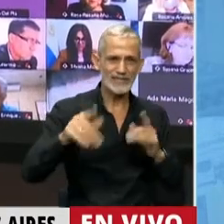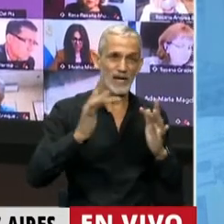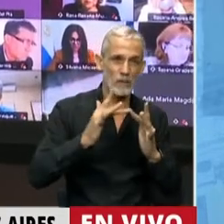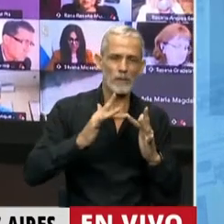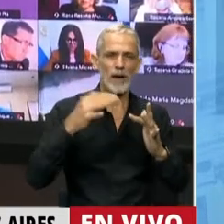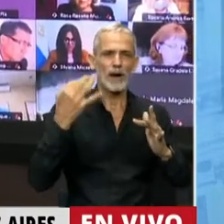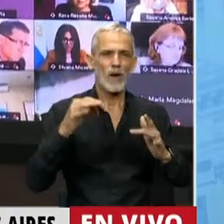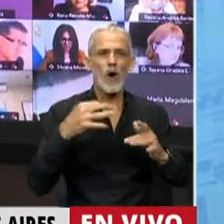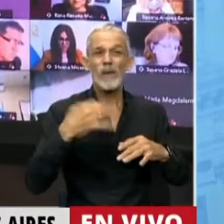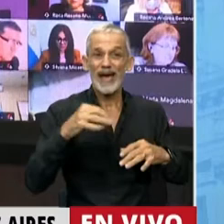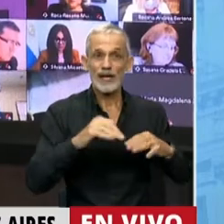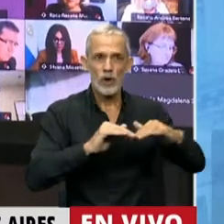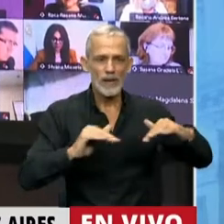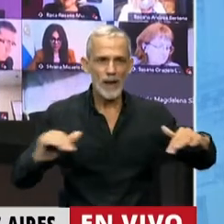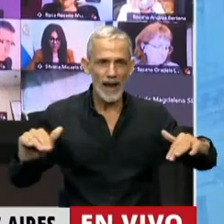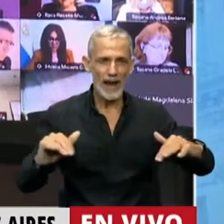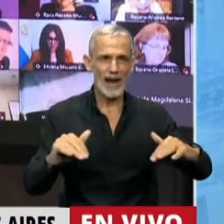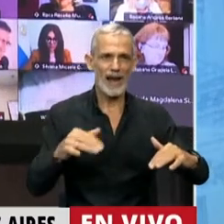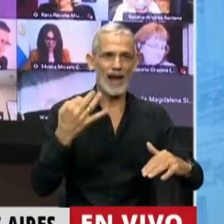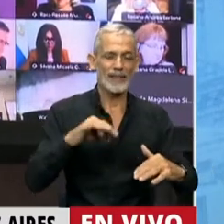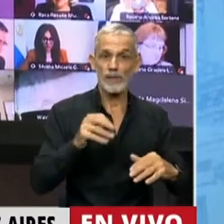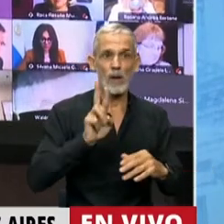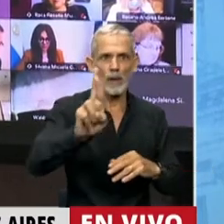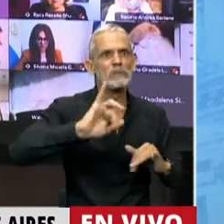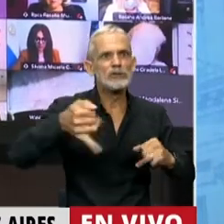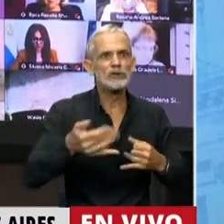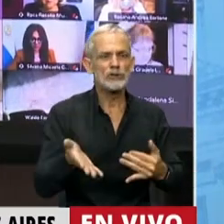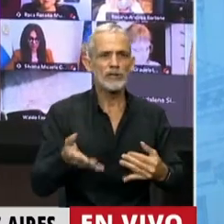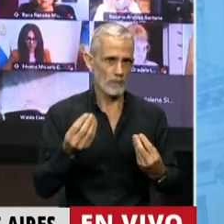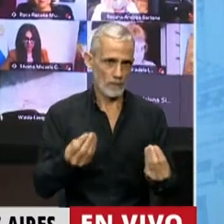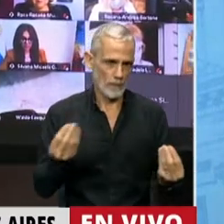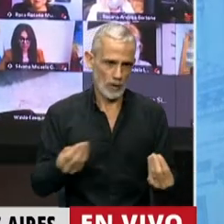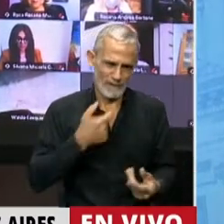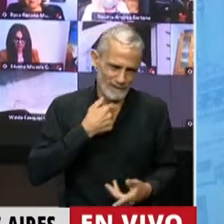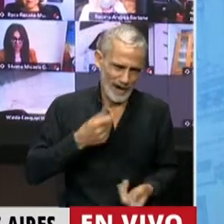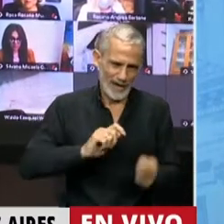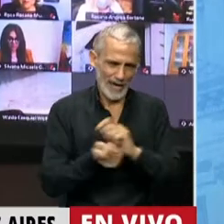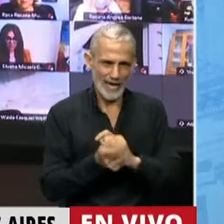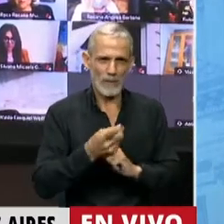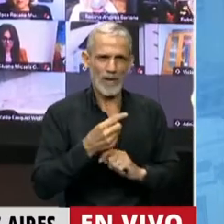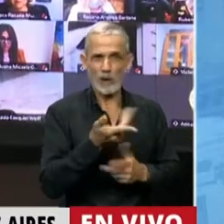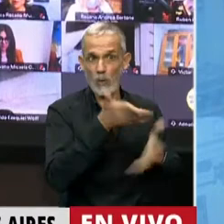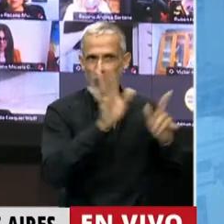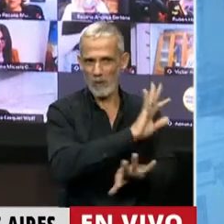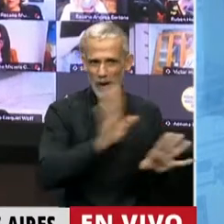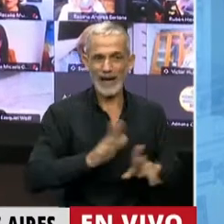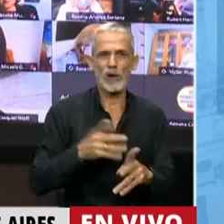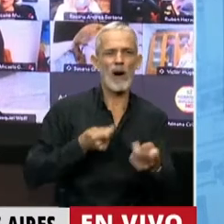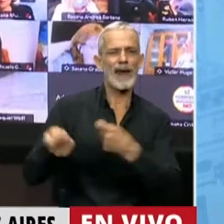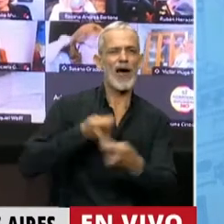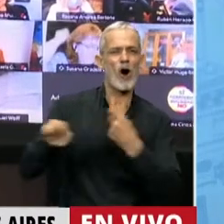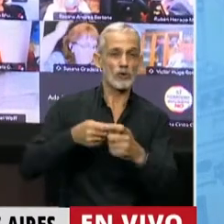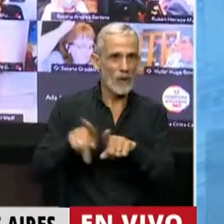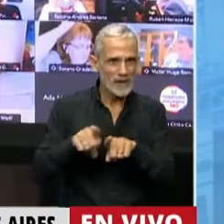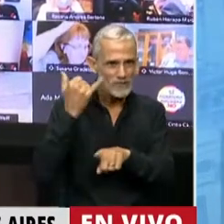los niveles obligatorios está autorizada. ¿Por qué? Quieren convertirla en un enorme negocio, como